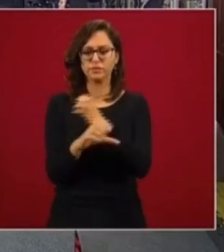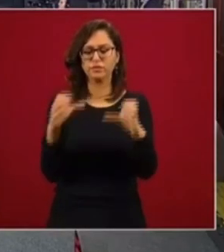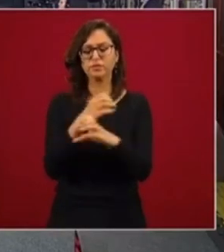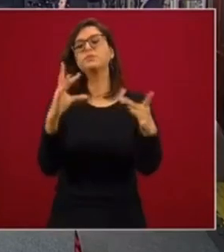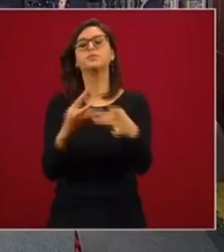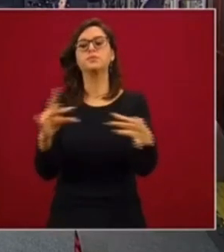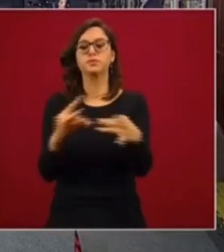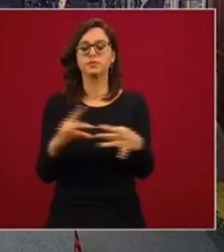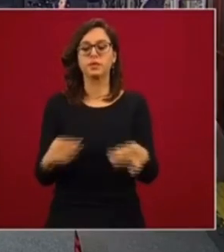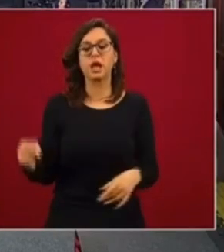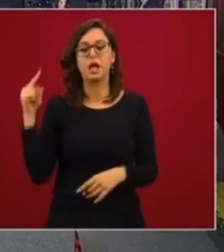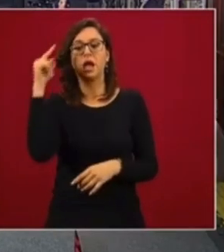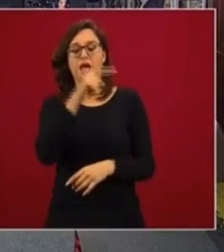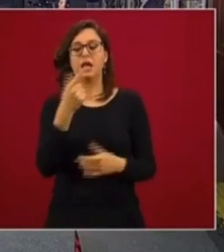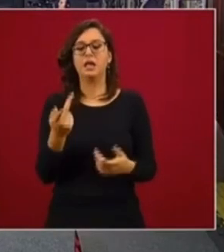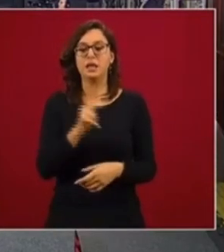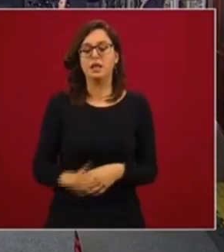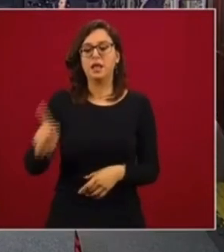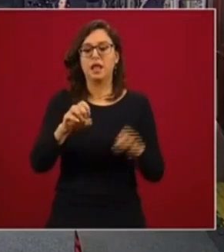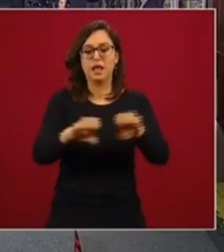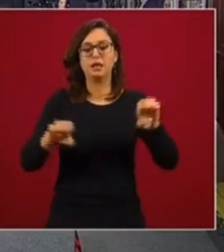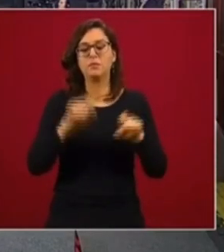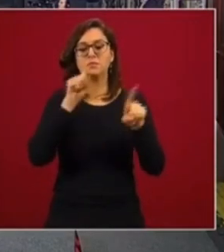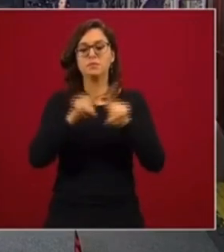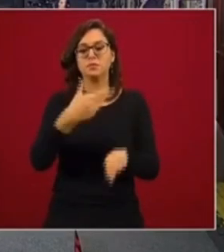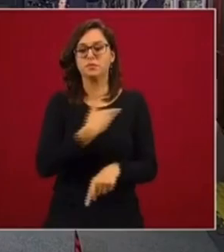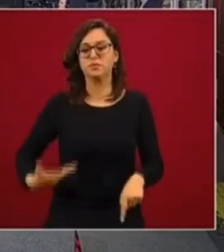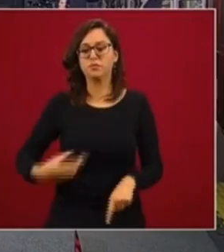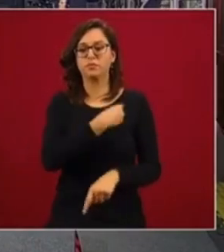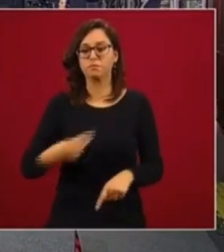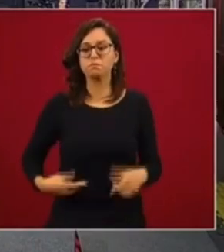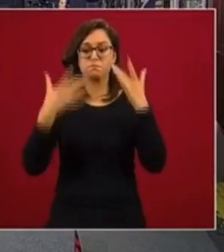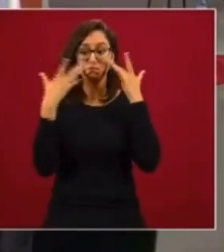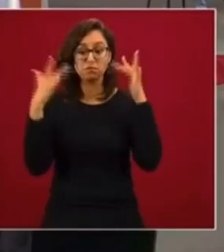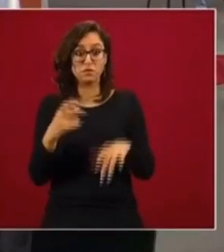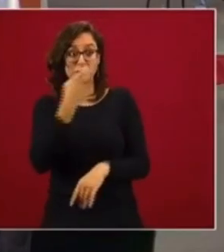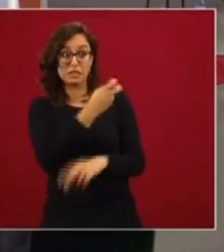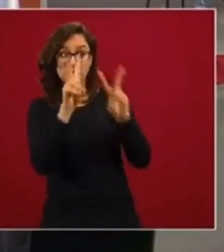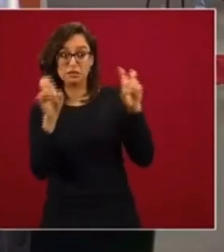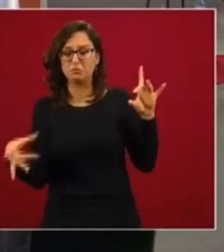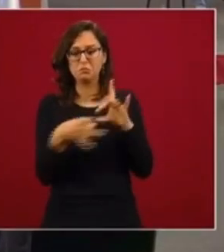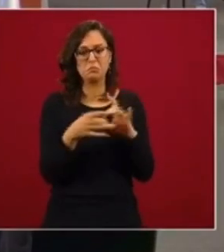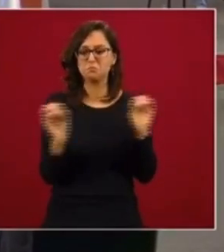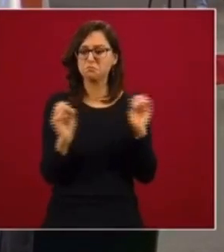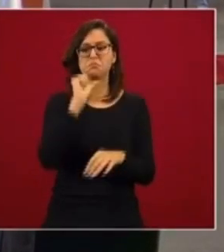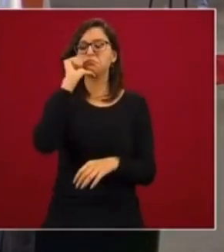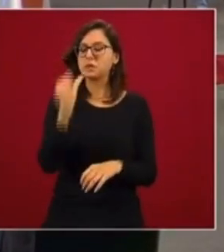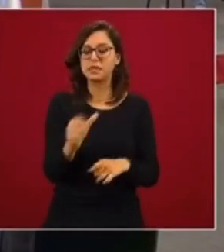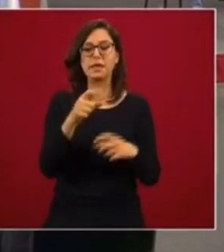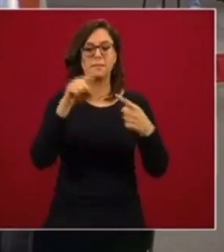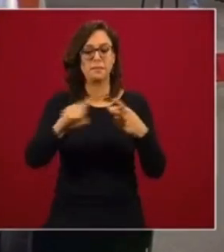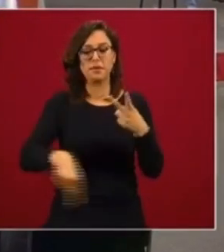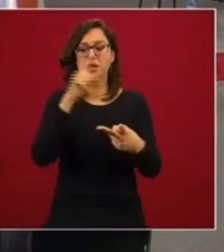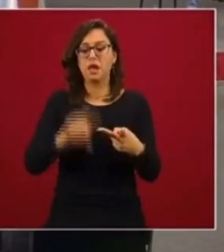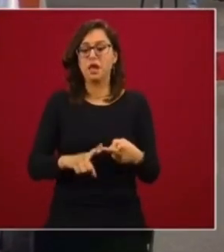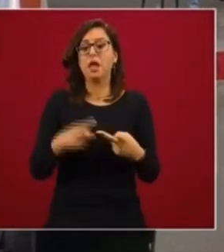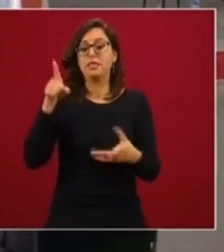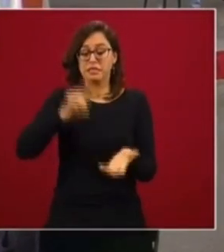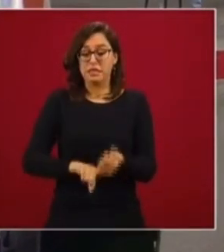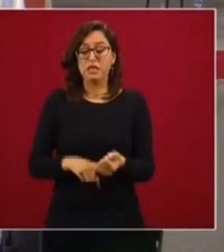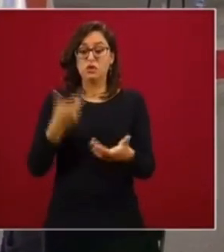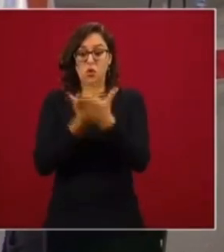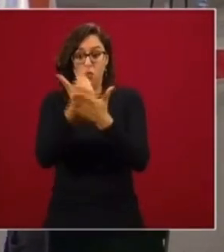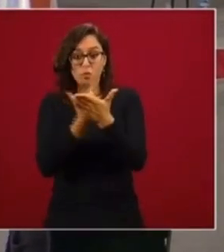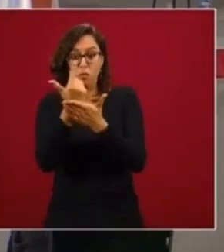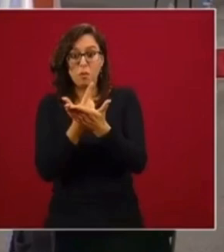el cabildo de Macuspana renunció junto con el presidente municipal por razones que no tienen que ver con esto. Que no hay todavía ningún desfalco declarado ni por la auditoría estatal,